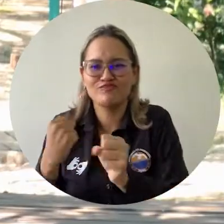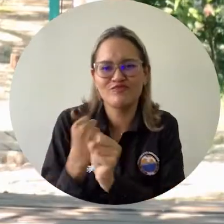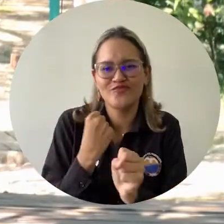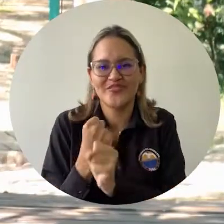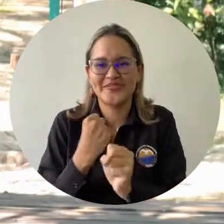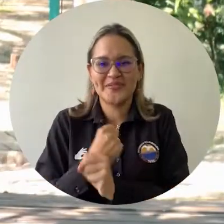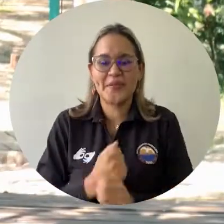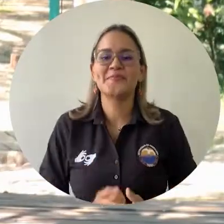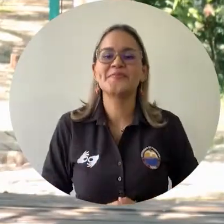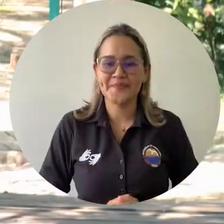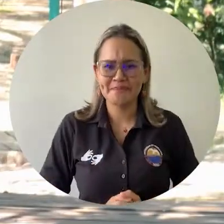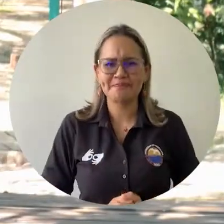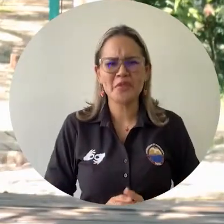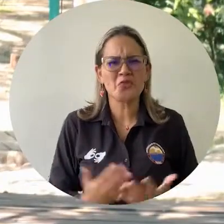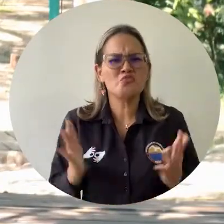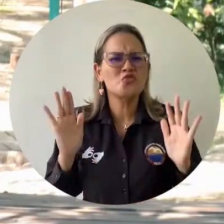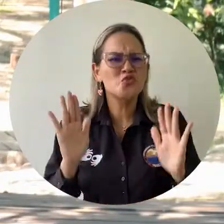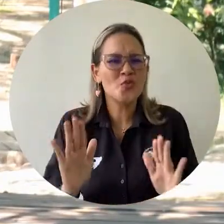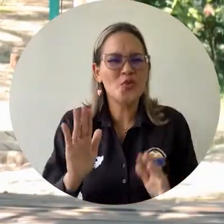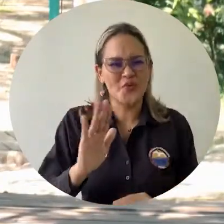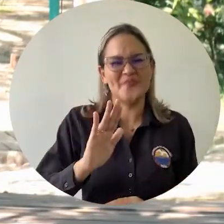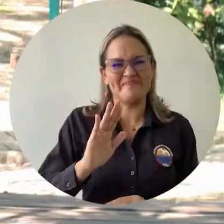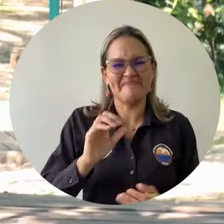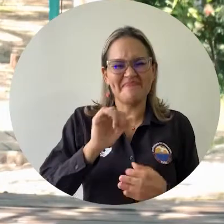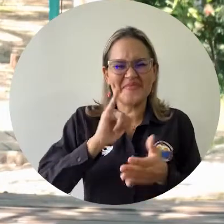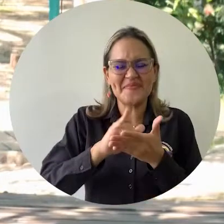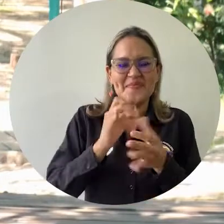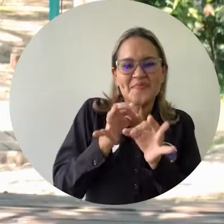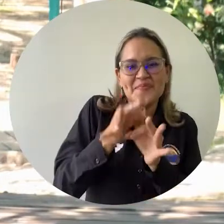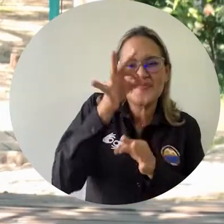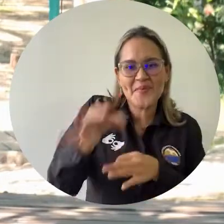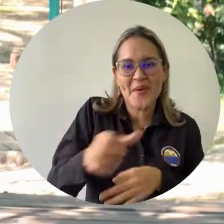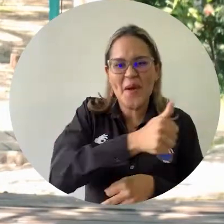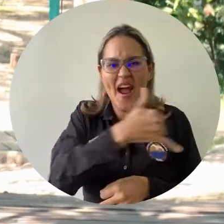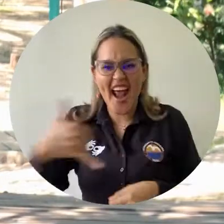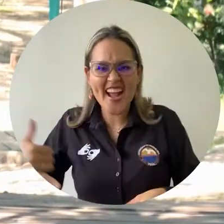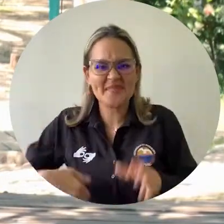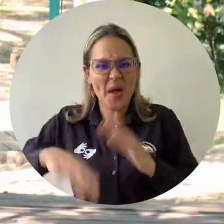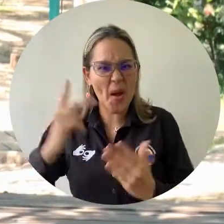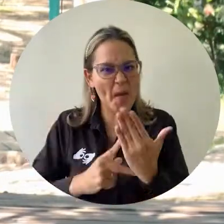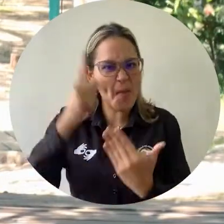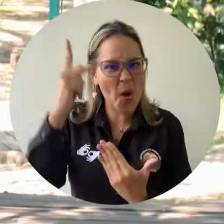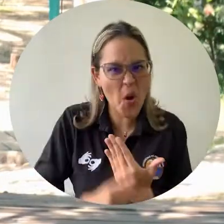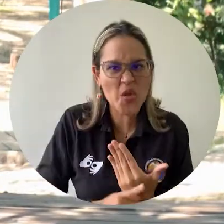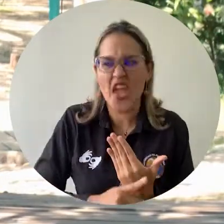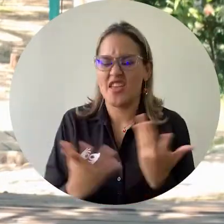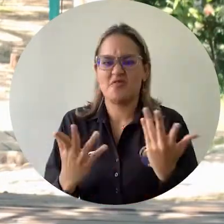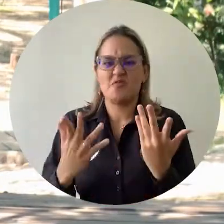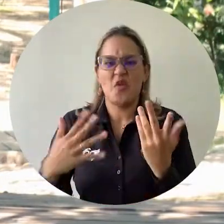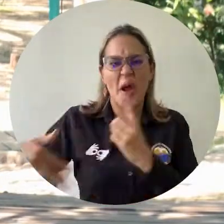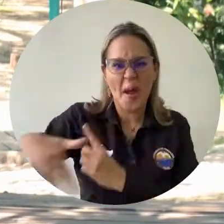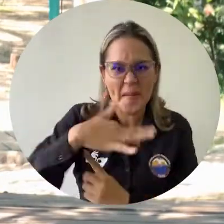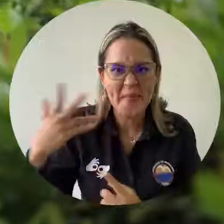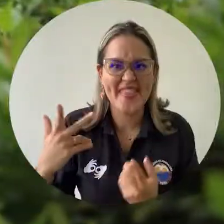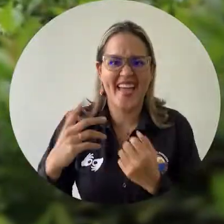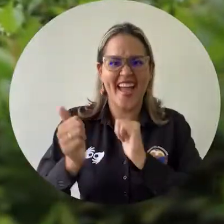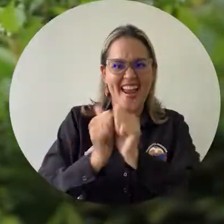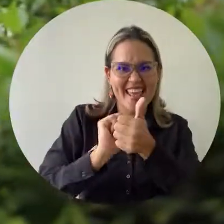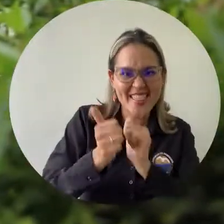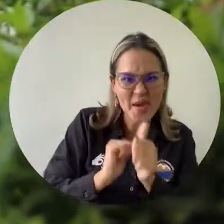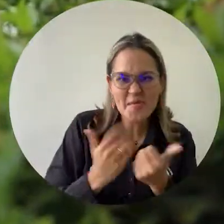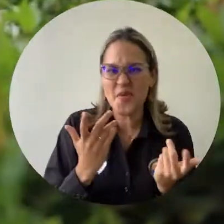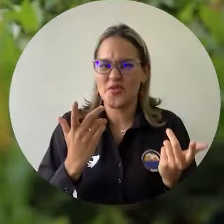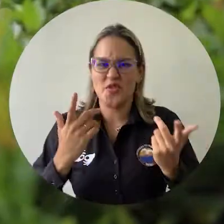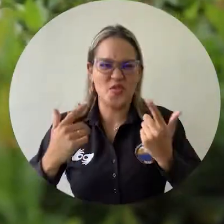iniciativa se desarrollan en dicho municipio proyectos culturales, ambientales, deportivos y formación financiera. La